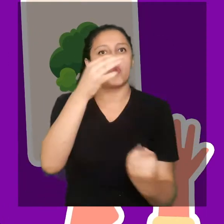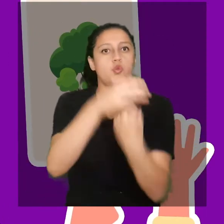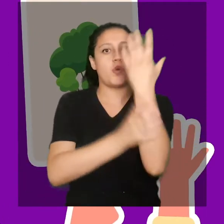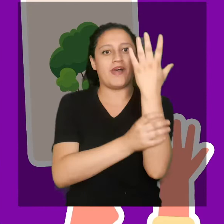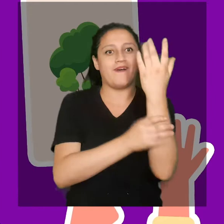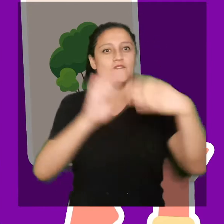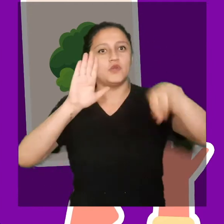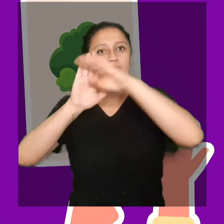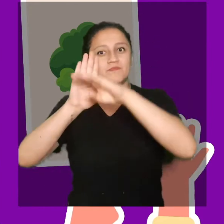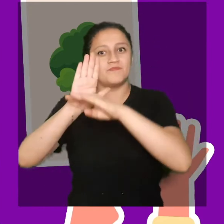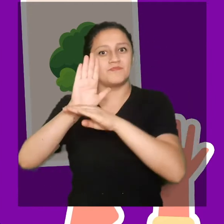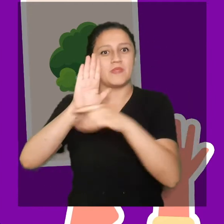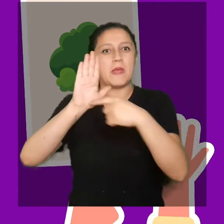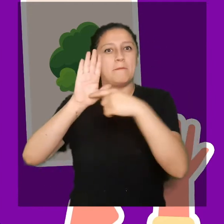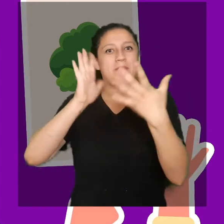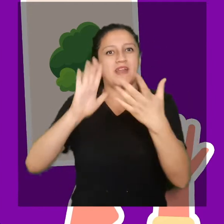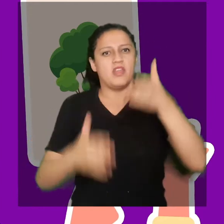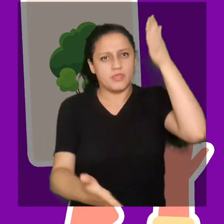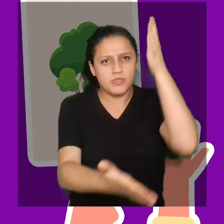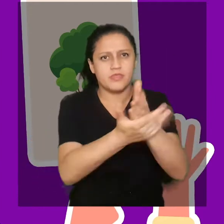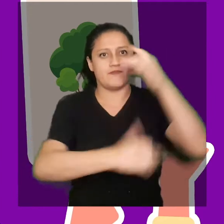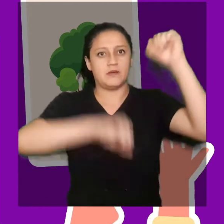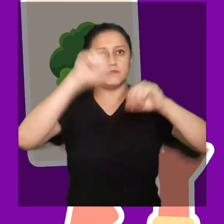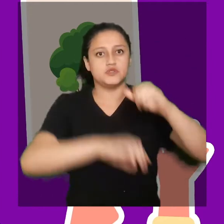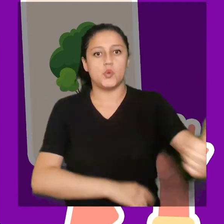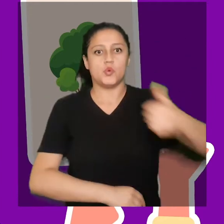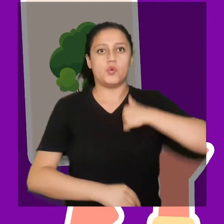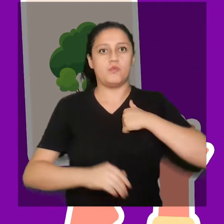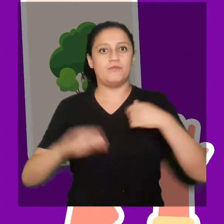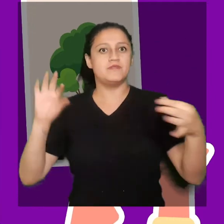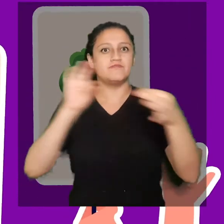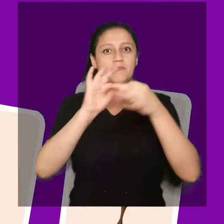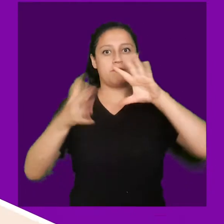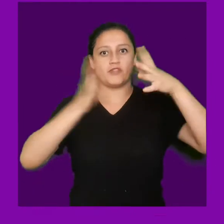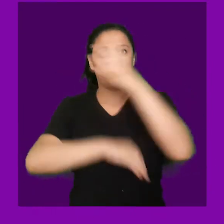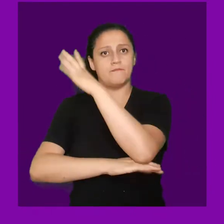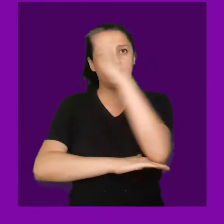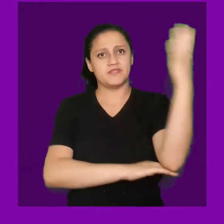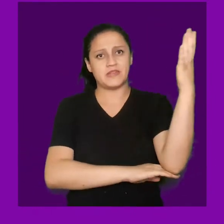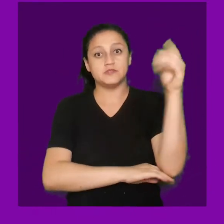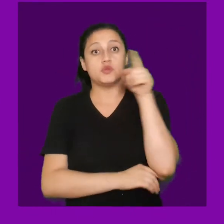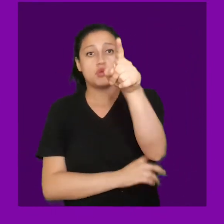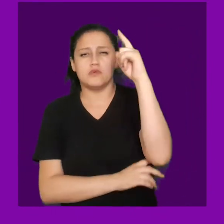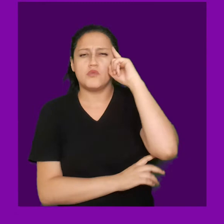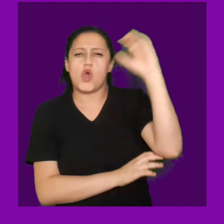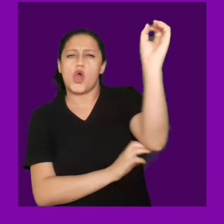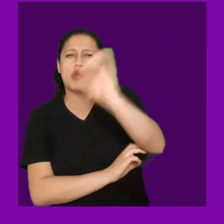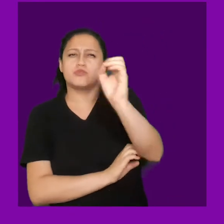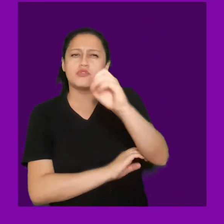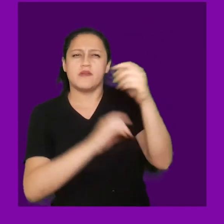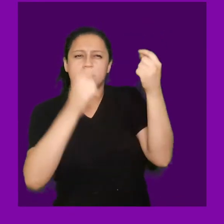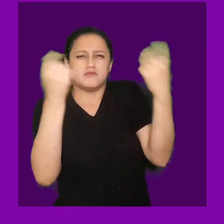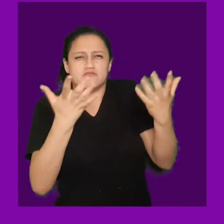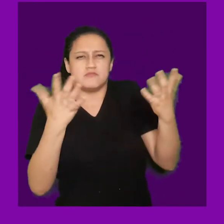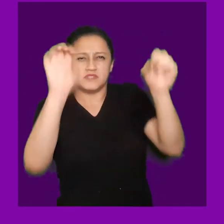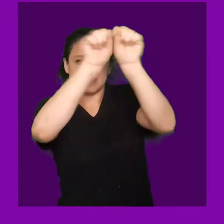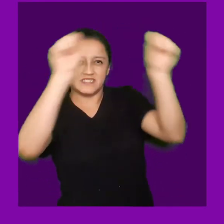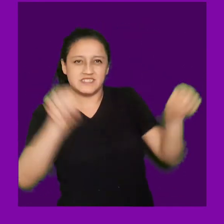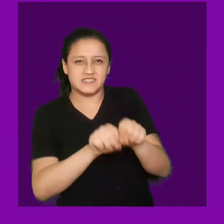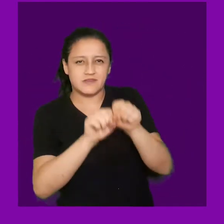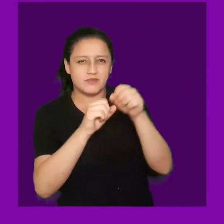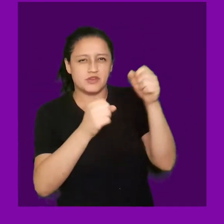reclamen por la creación de nuevos y más instrumentos que cumplan dicha labor. Ahora, ¿tú cómo evalúas la capacidad del